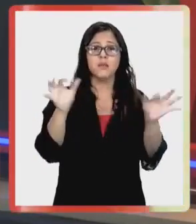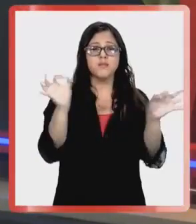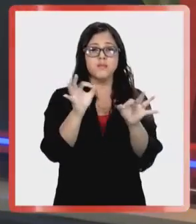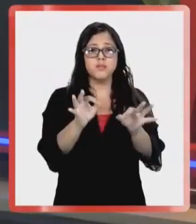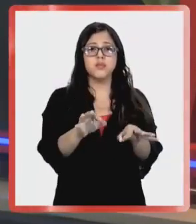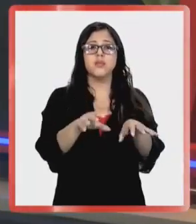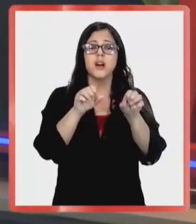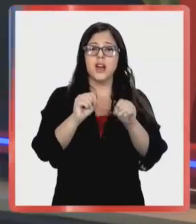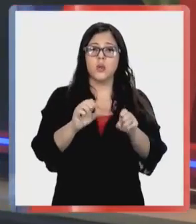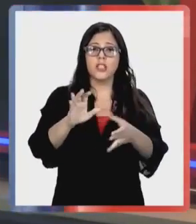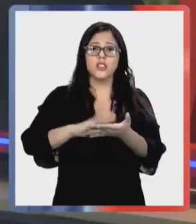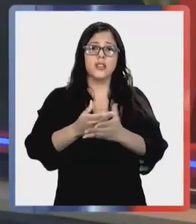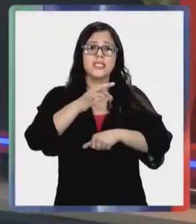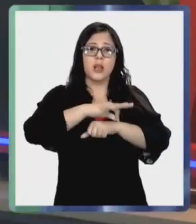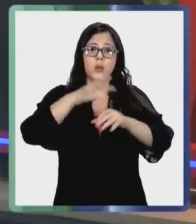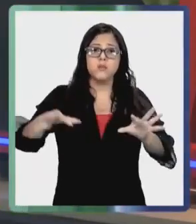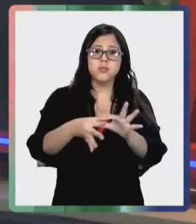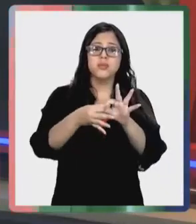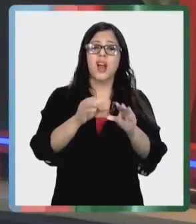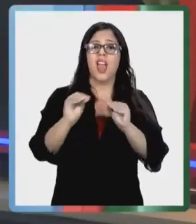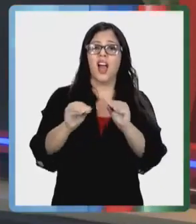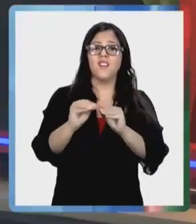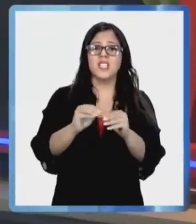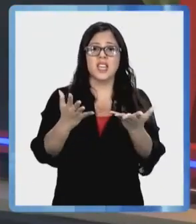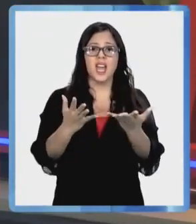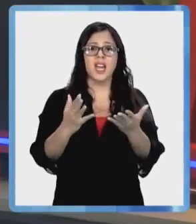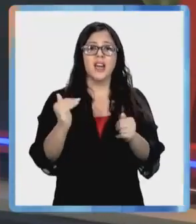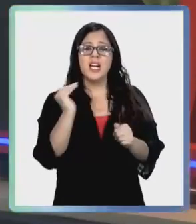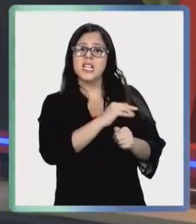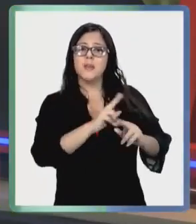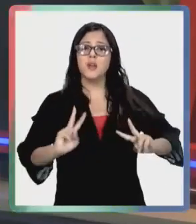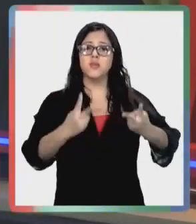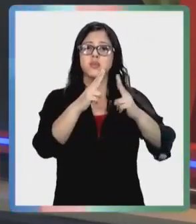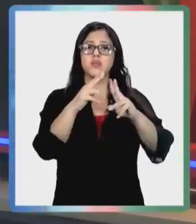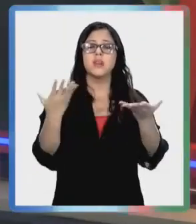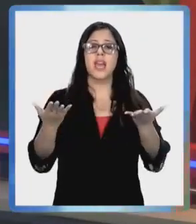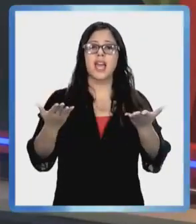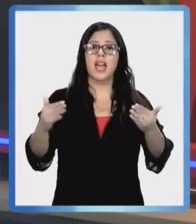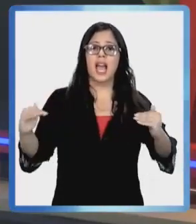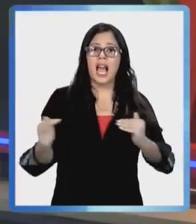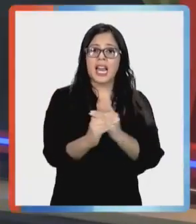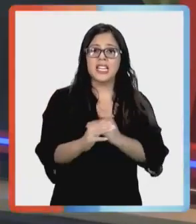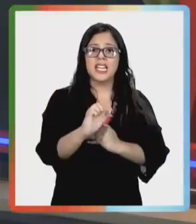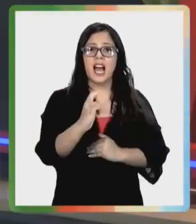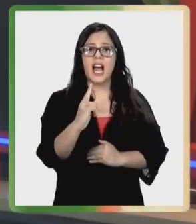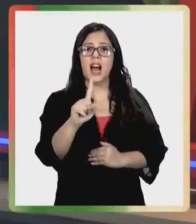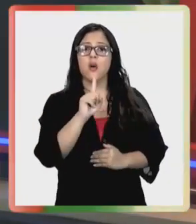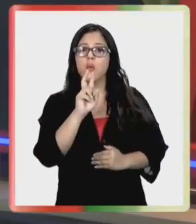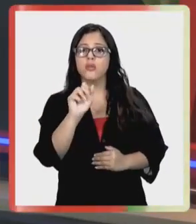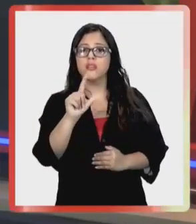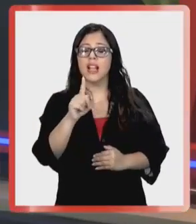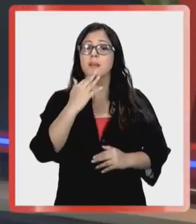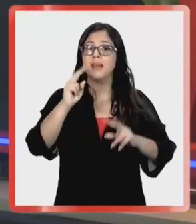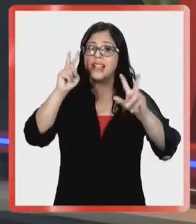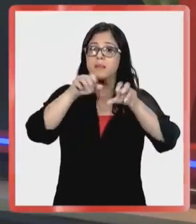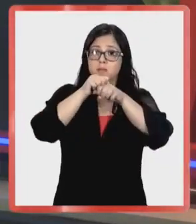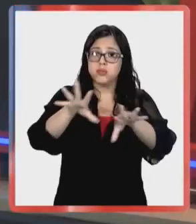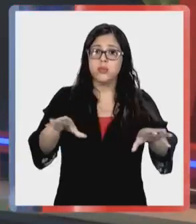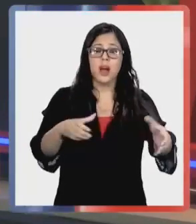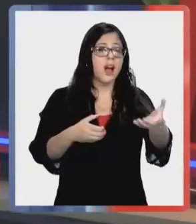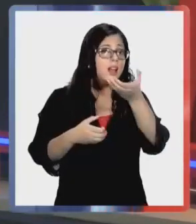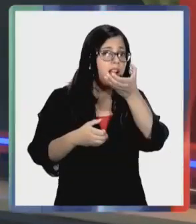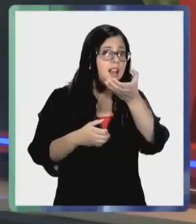materia de salud, educación y conectividad, porque anunció que va a acelerar la construcción de la carretera austral. Respecto a la